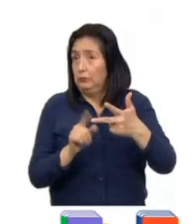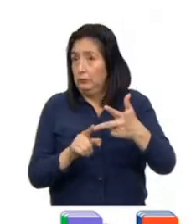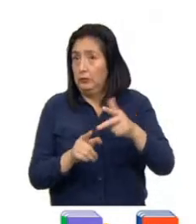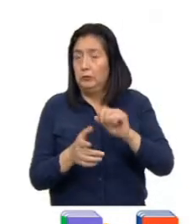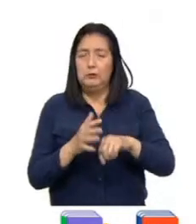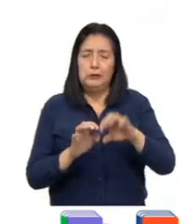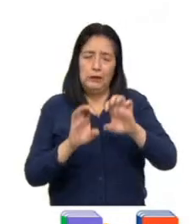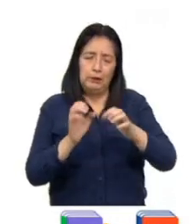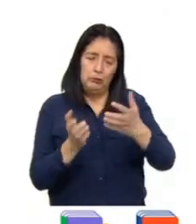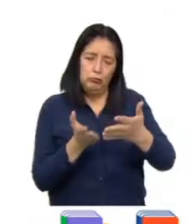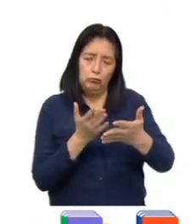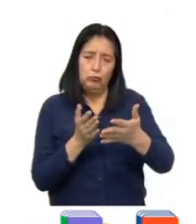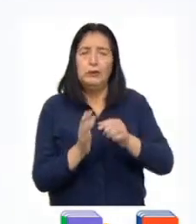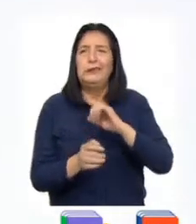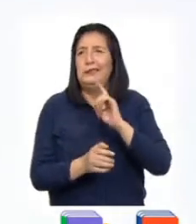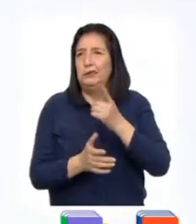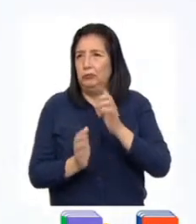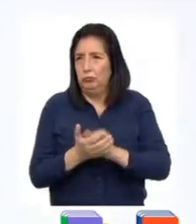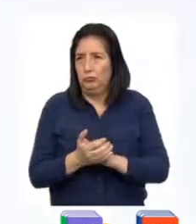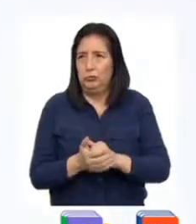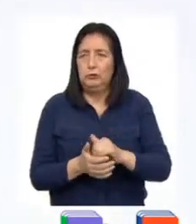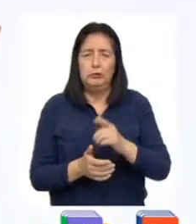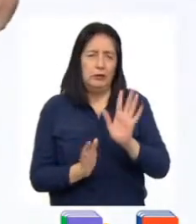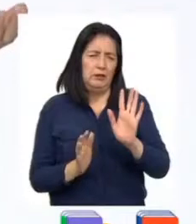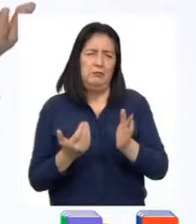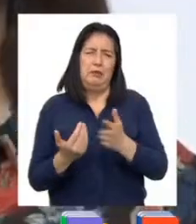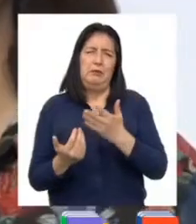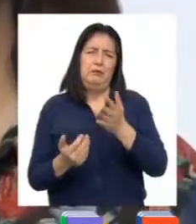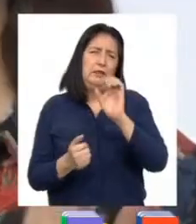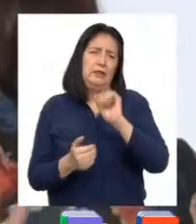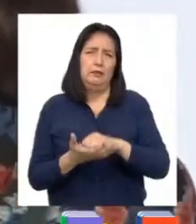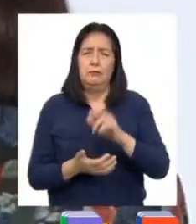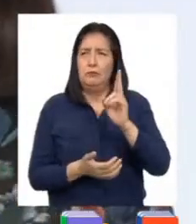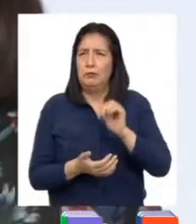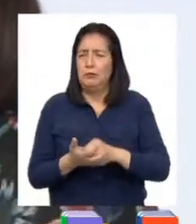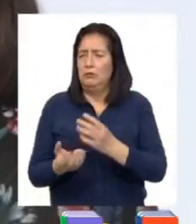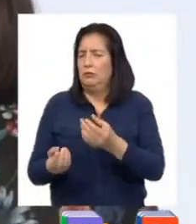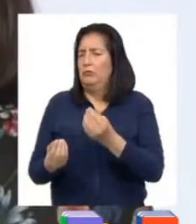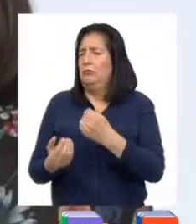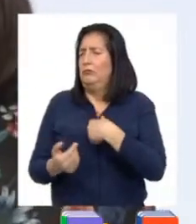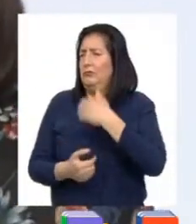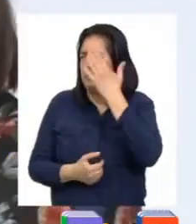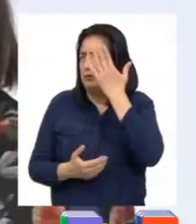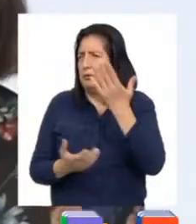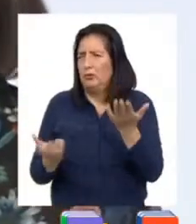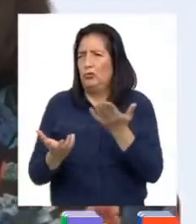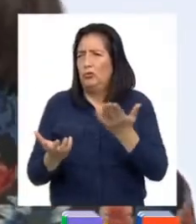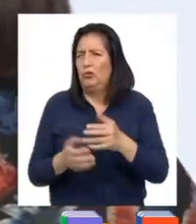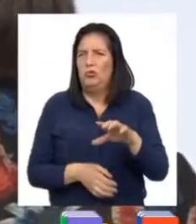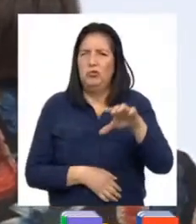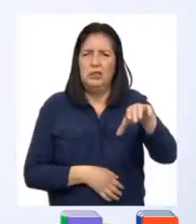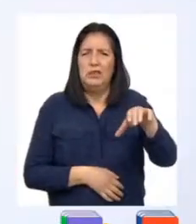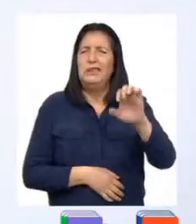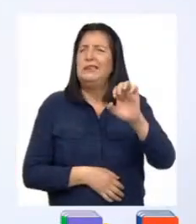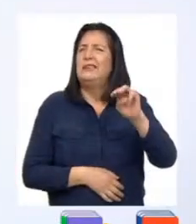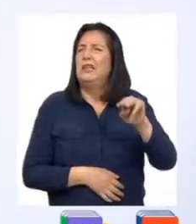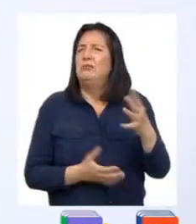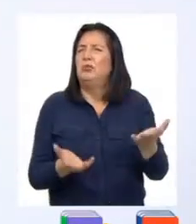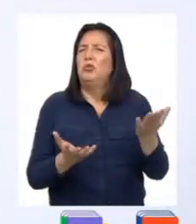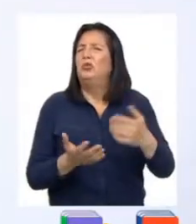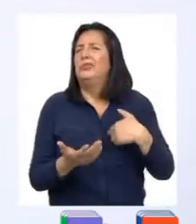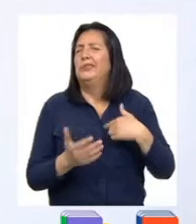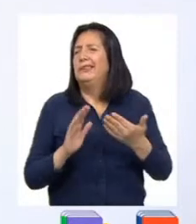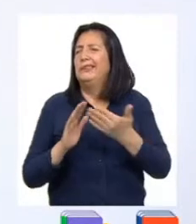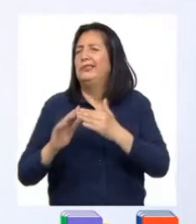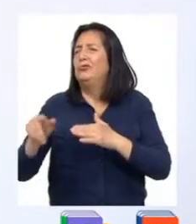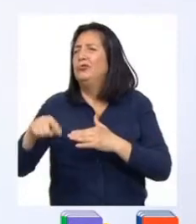evalúa el riesgo y la denuncia. Pero parece muy fácil, profesora. ¿Cómo podemos saber dónde queda el CEN de nuestra localidad? Es muy